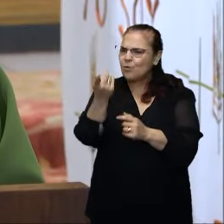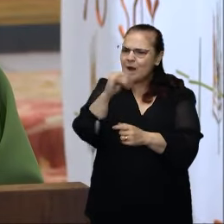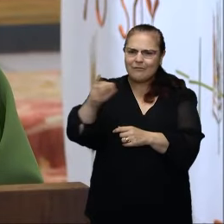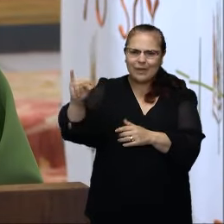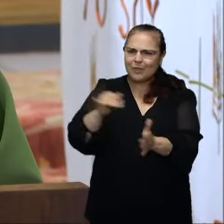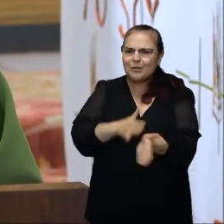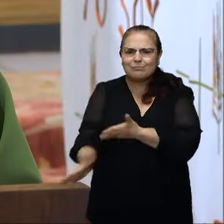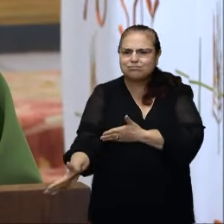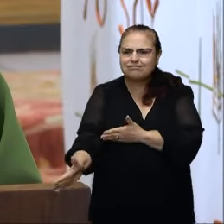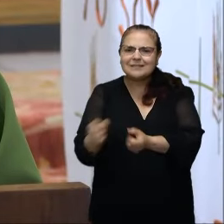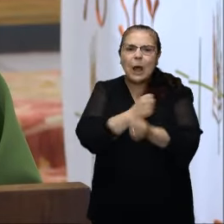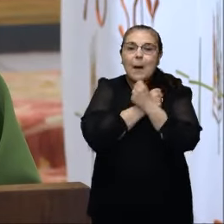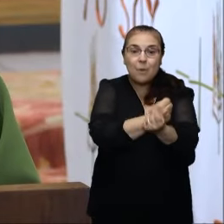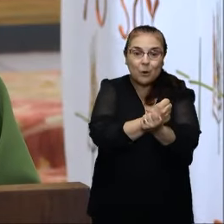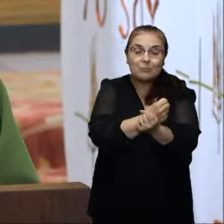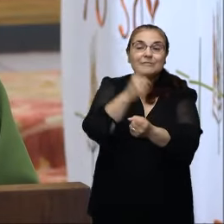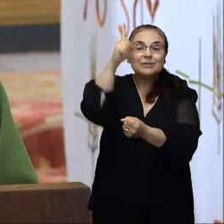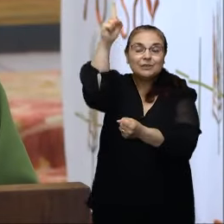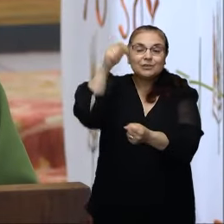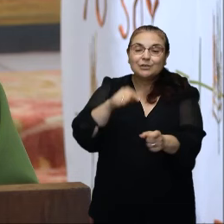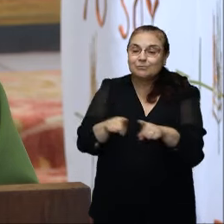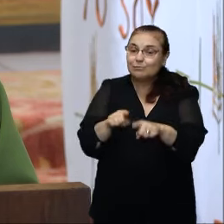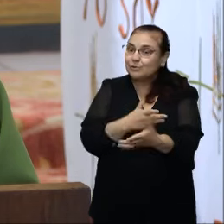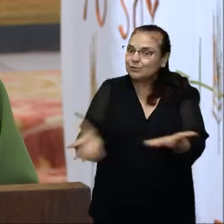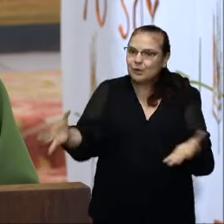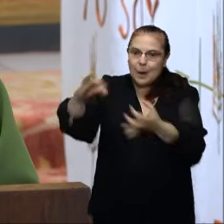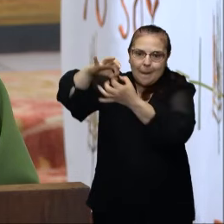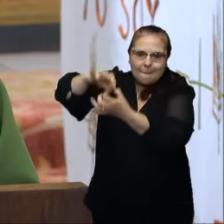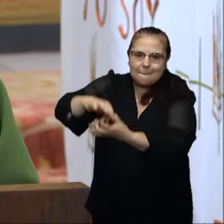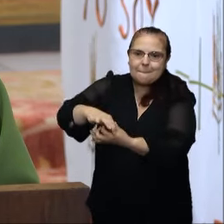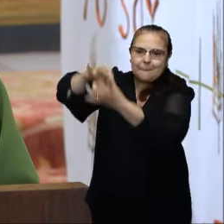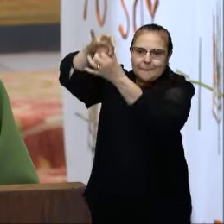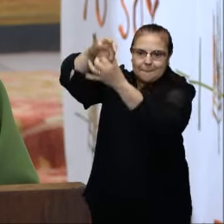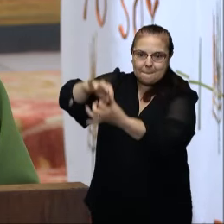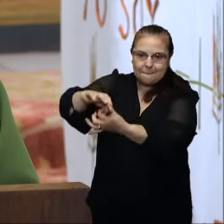el amor por Dios y el amor por el prójimo son inseparables.